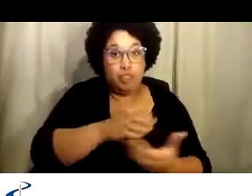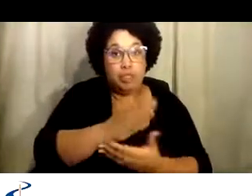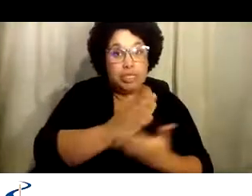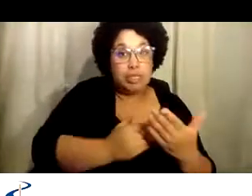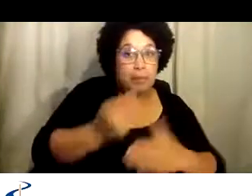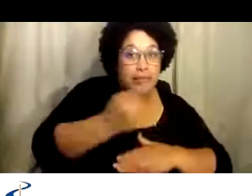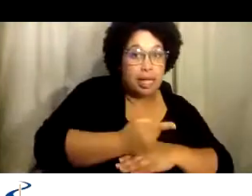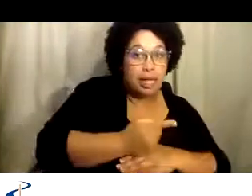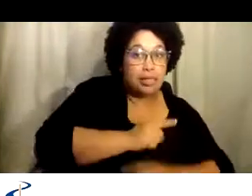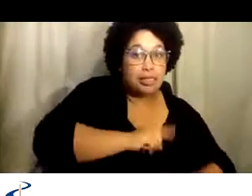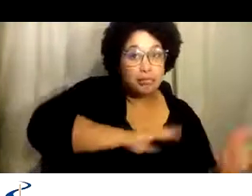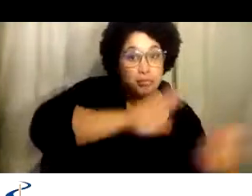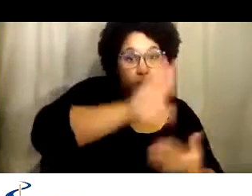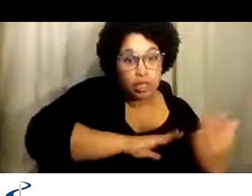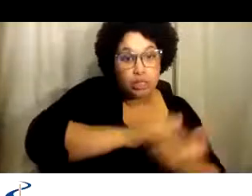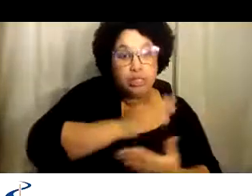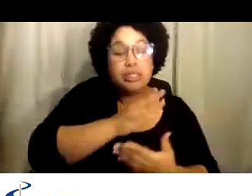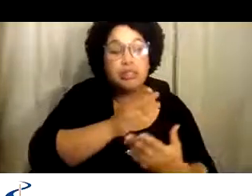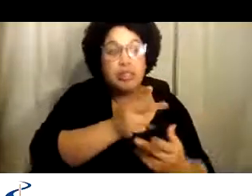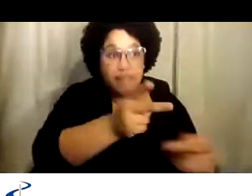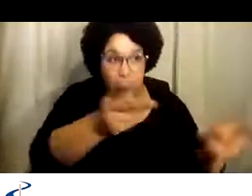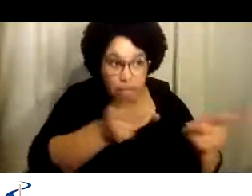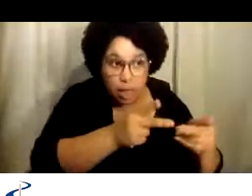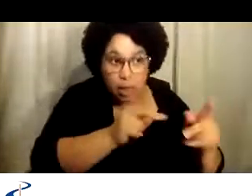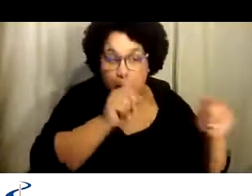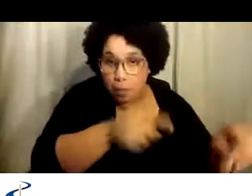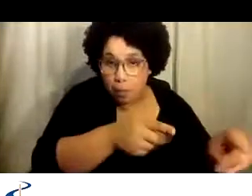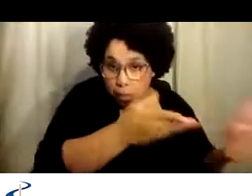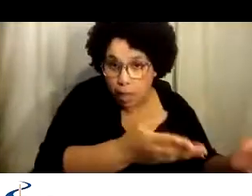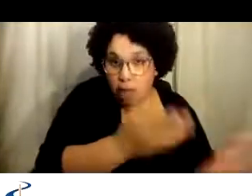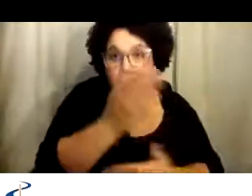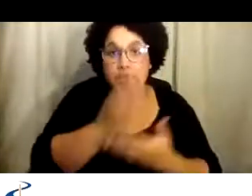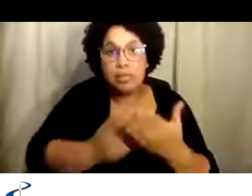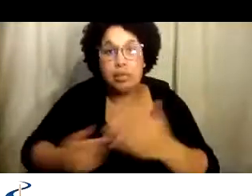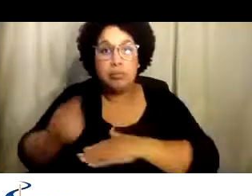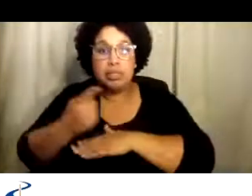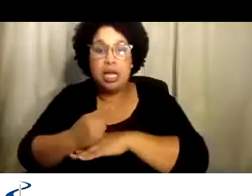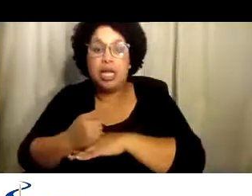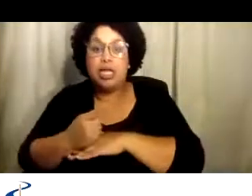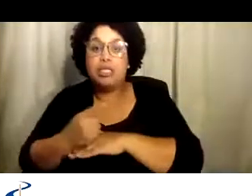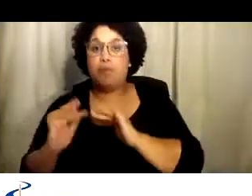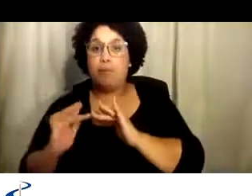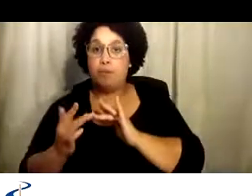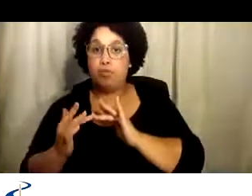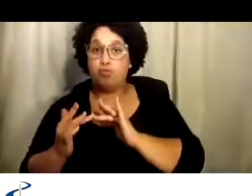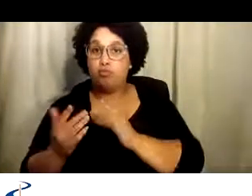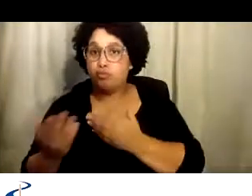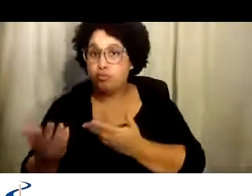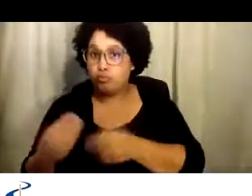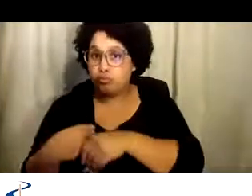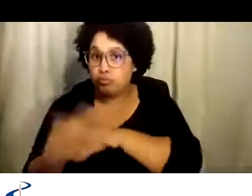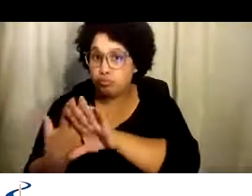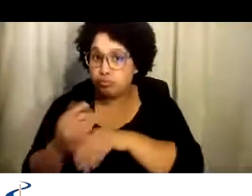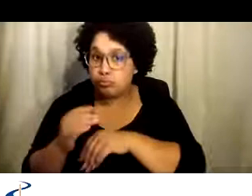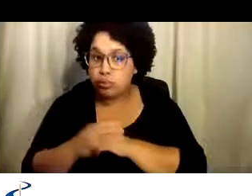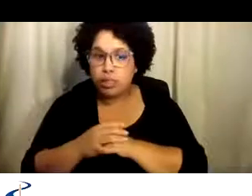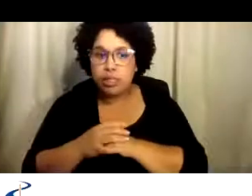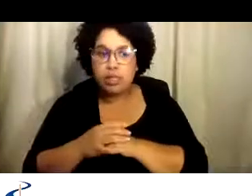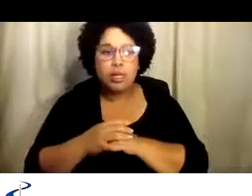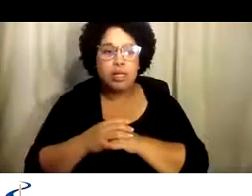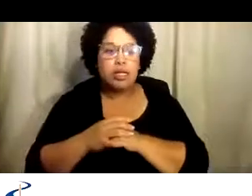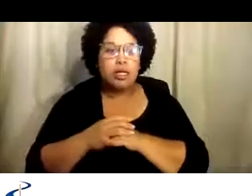una combinación de algunas juntas en personas, por ejemplo, en la instalación y algunos días remotamente?